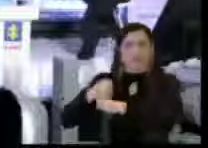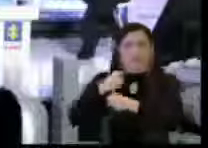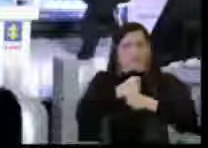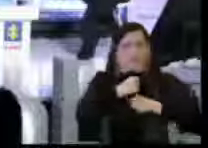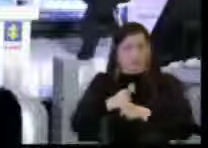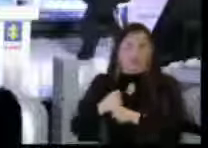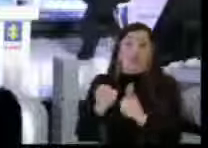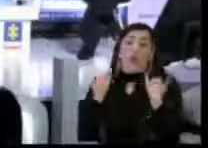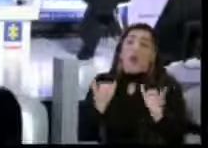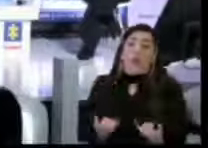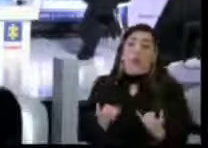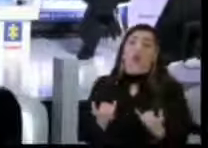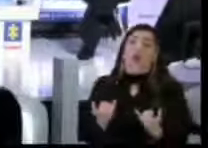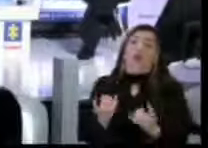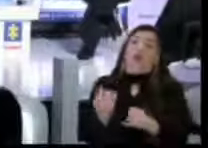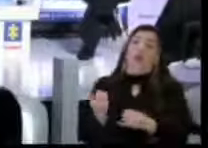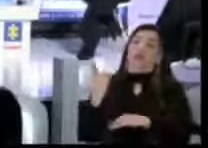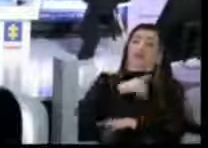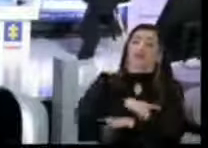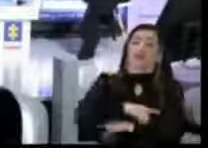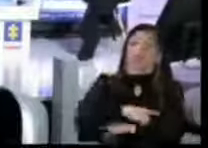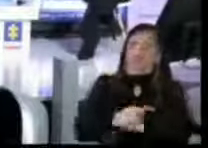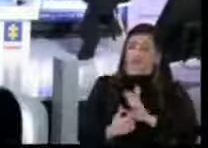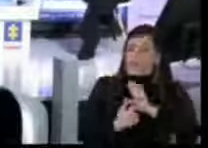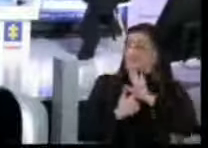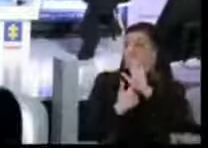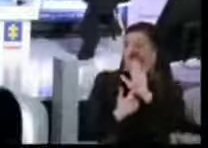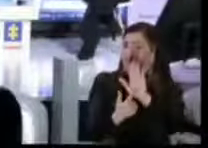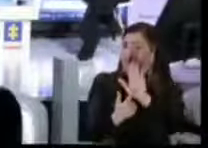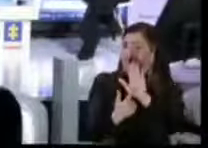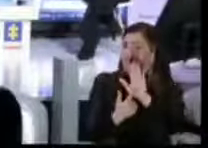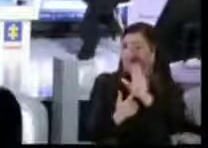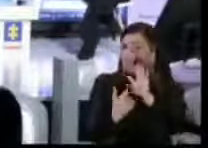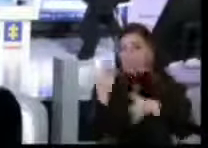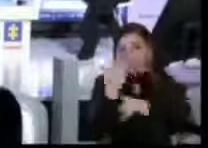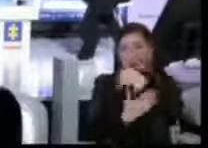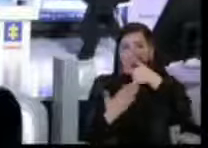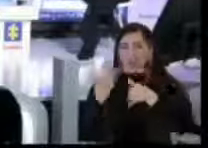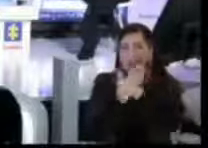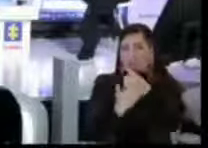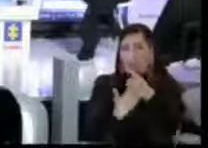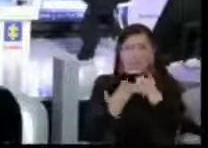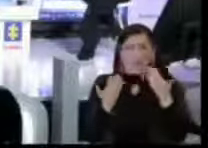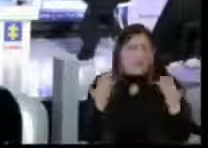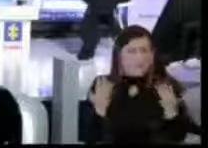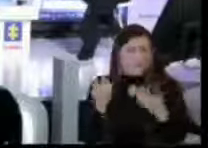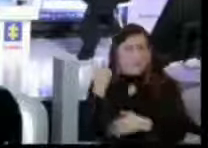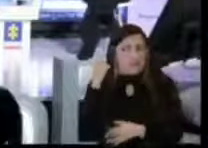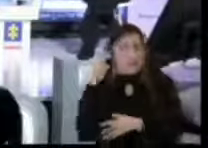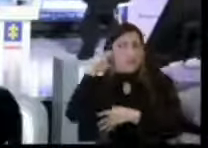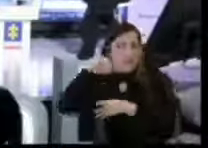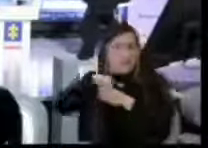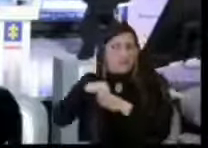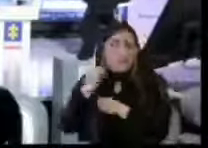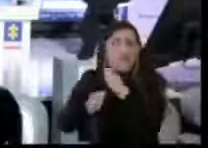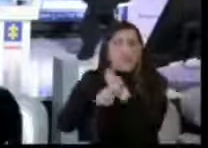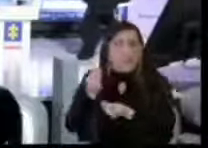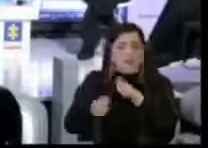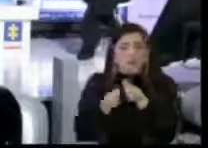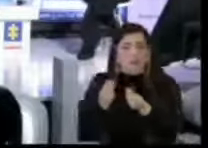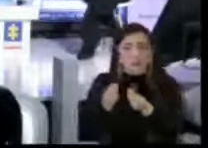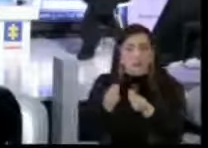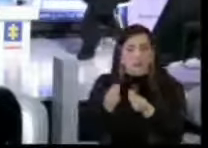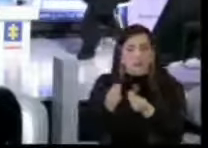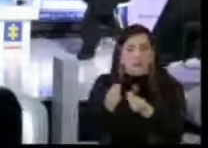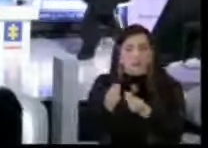Como hoy es un día también para mostrar los resultados de Colombia, de lo que hemos hecho en la Fiscalía, de lo que estamos haciendo